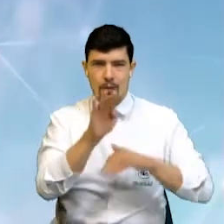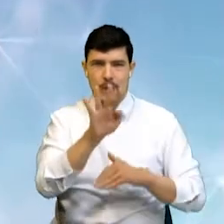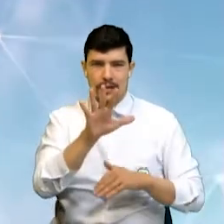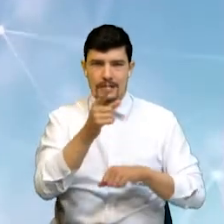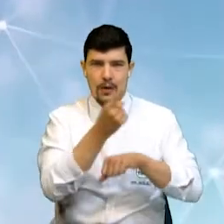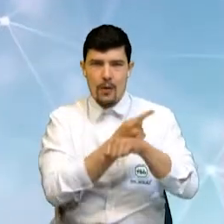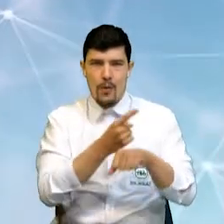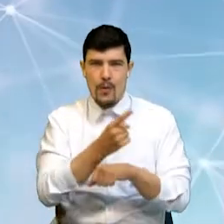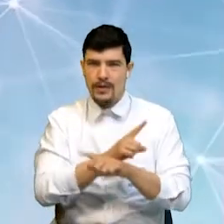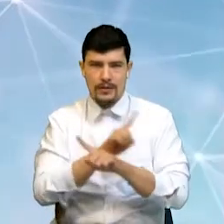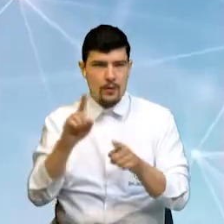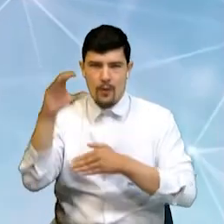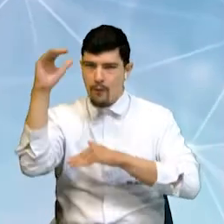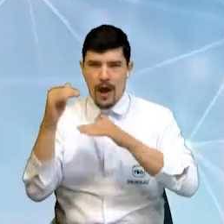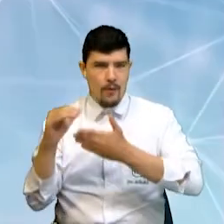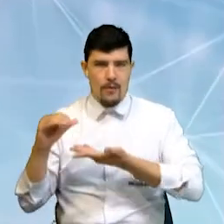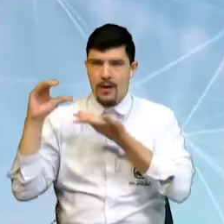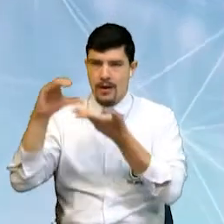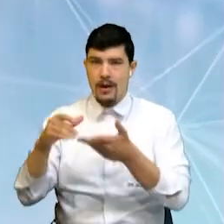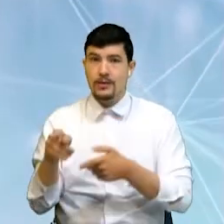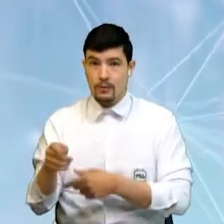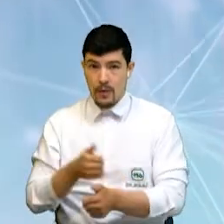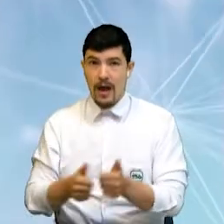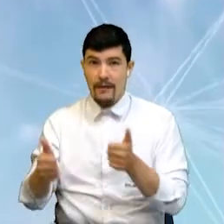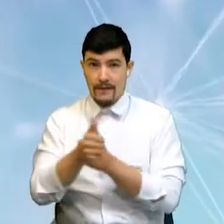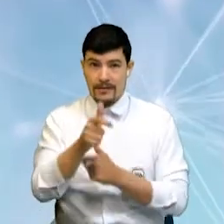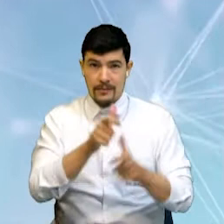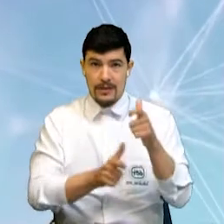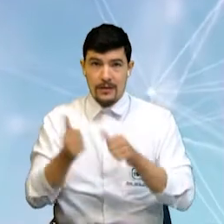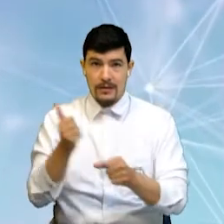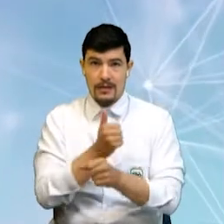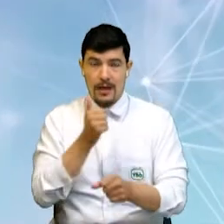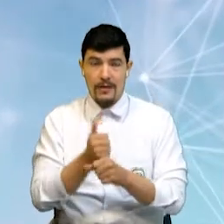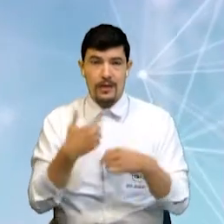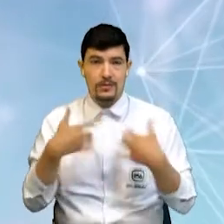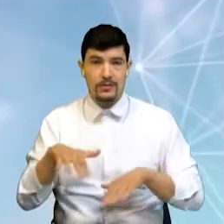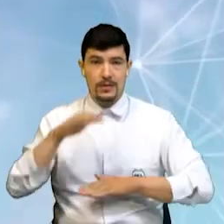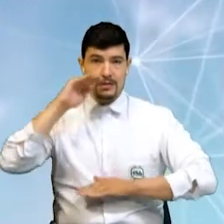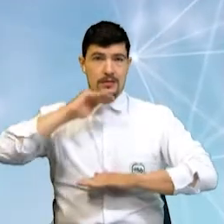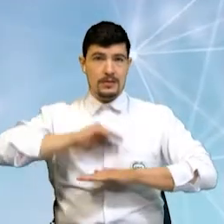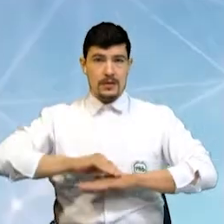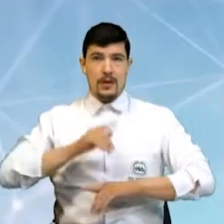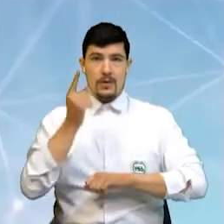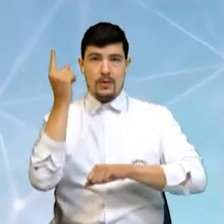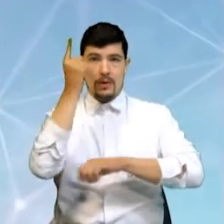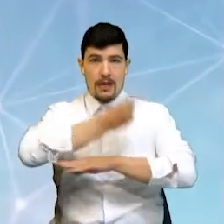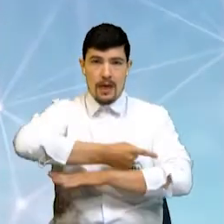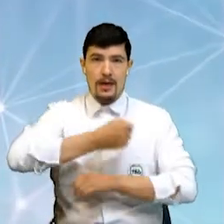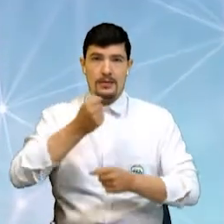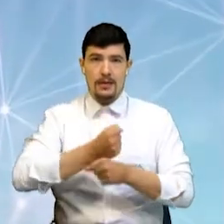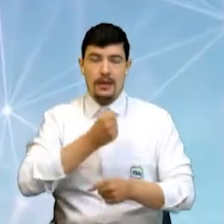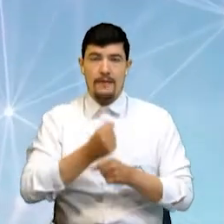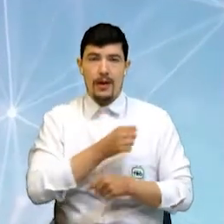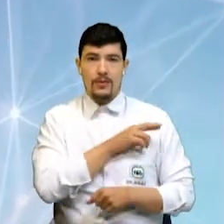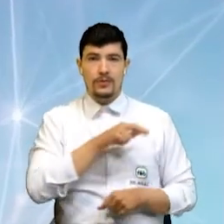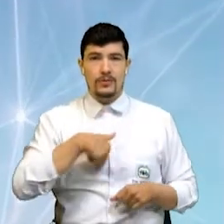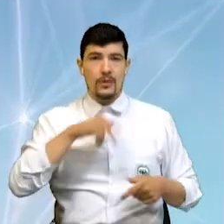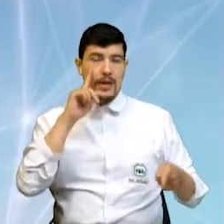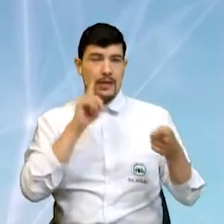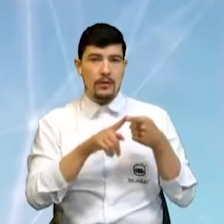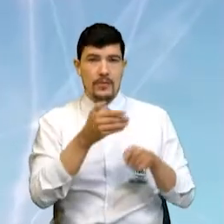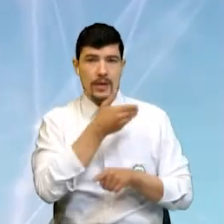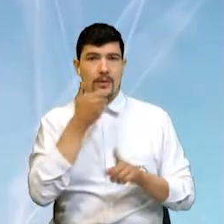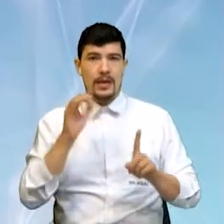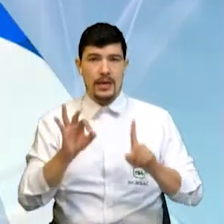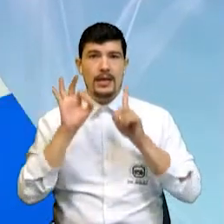horas sin disminuir el salario. Un gran avance para los trabajadores que tendrán un alivio en su jornada de trabajo. Legislamos en favor de mejorar la calidad